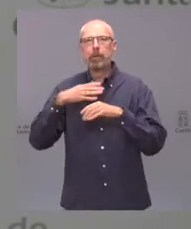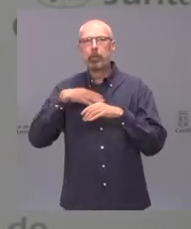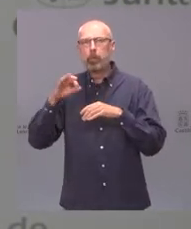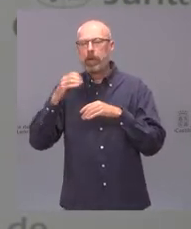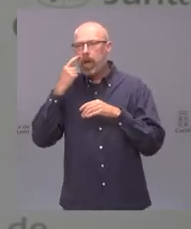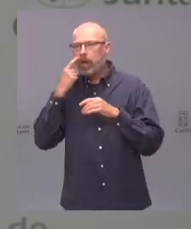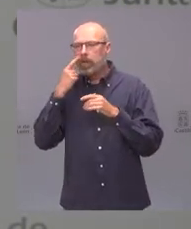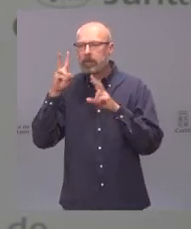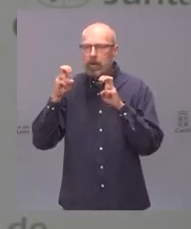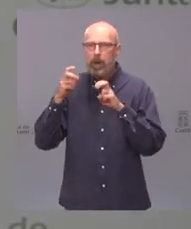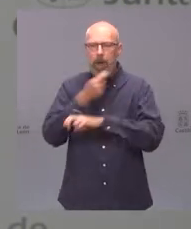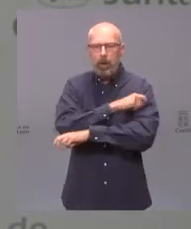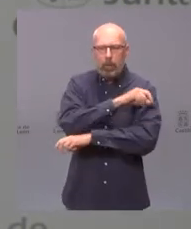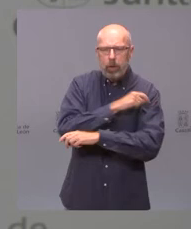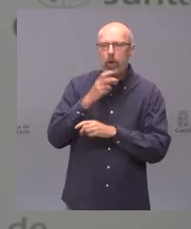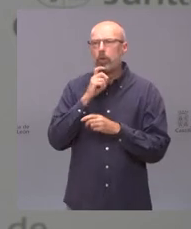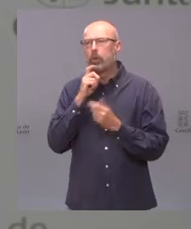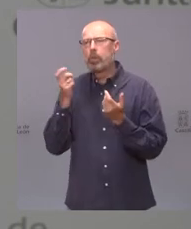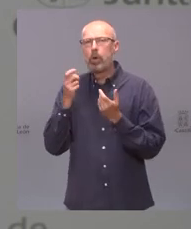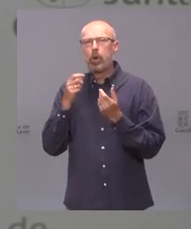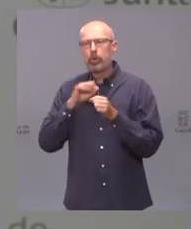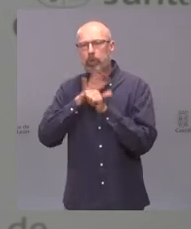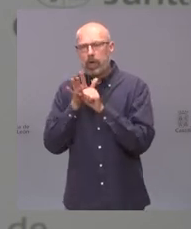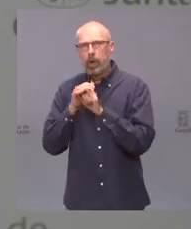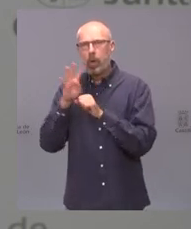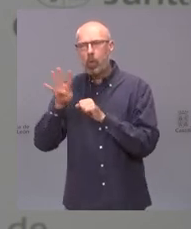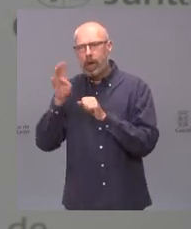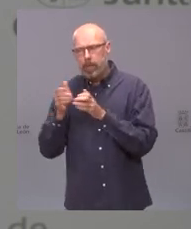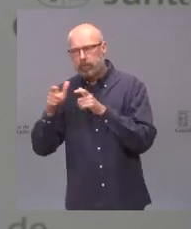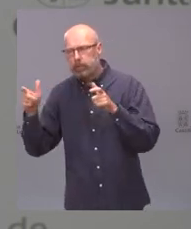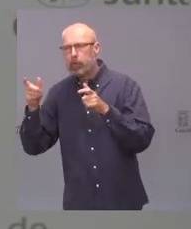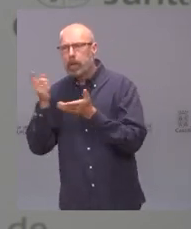ola del proceso de vacunación que vamos a tener que poder